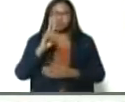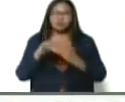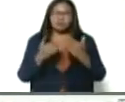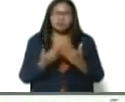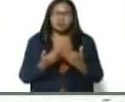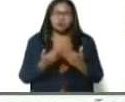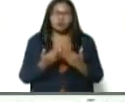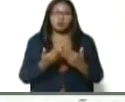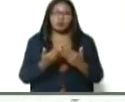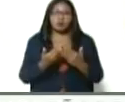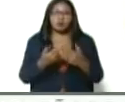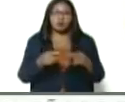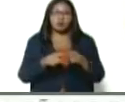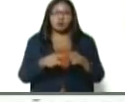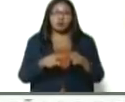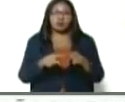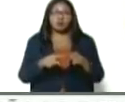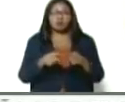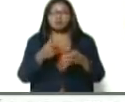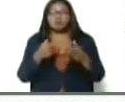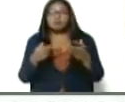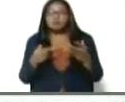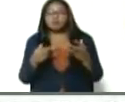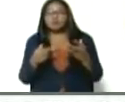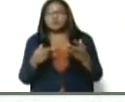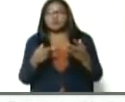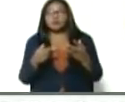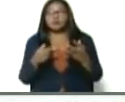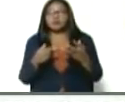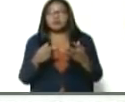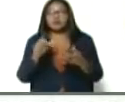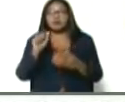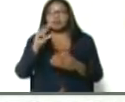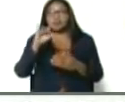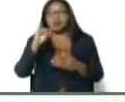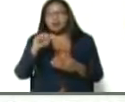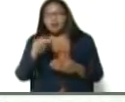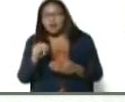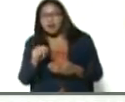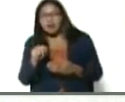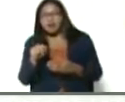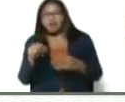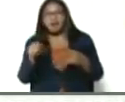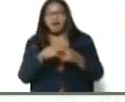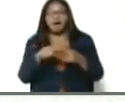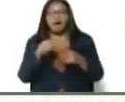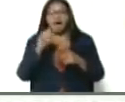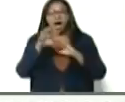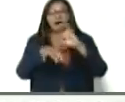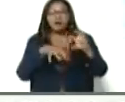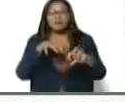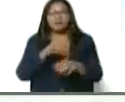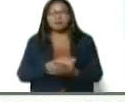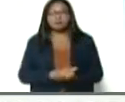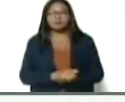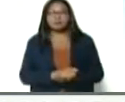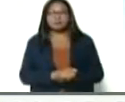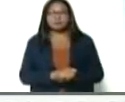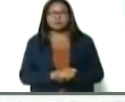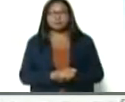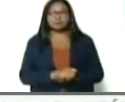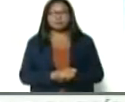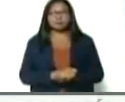la genética animal en Venezuela, la genética, estamos trabajando, cuidado de la genética, ¿ah?